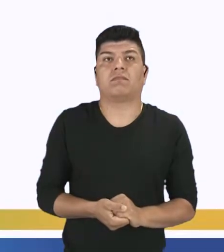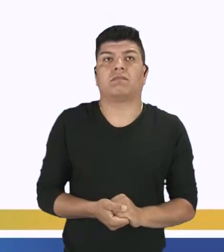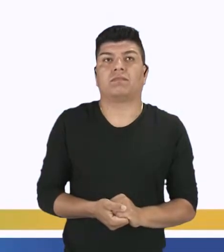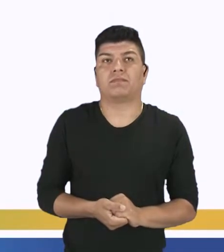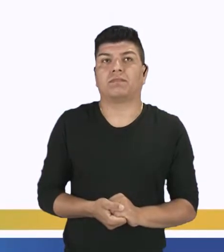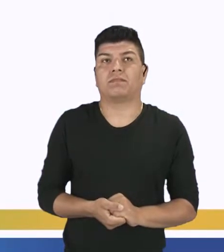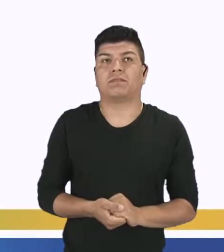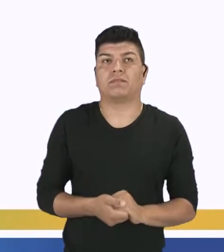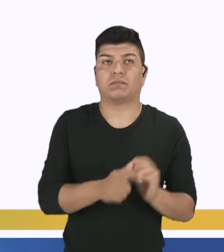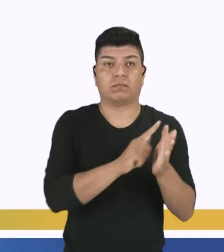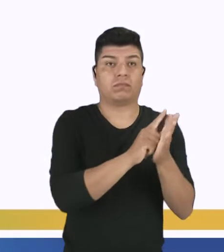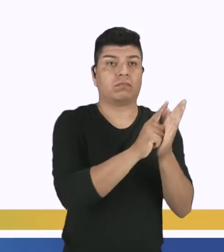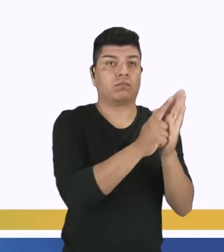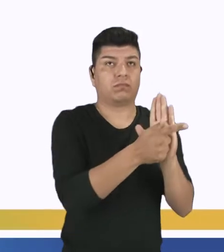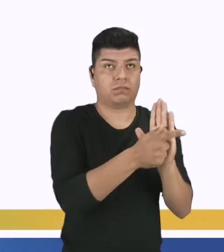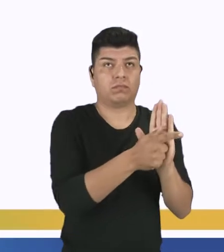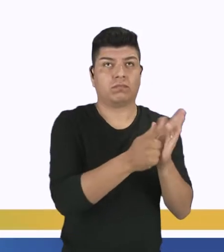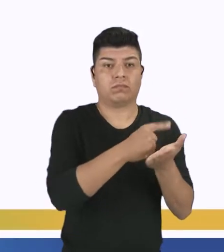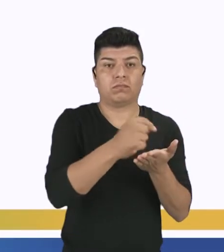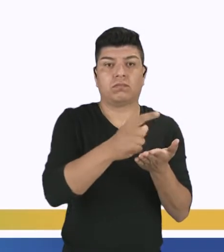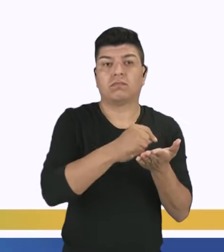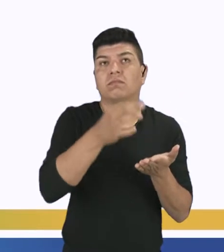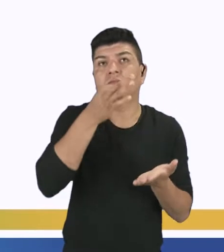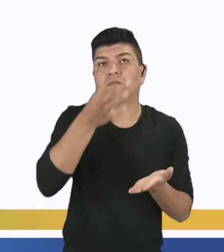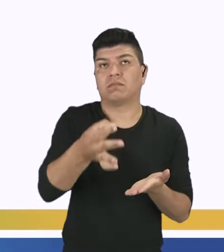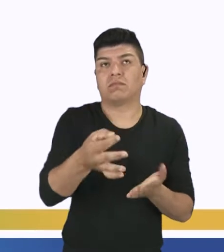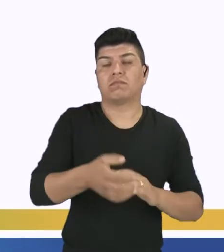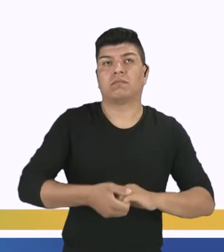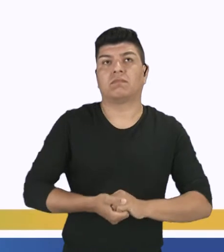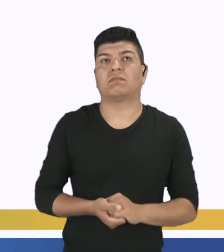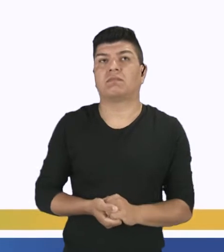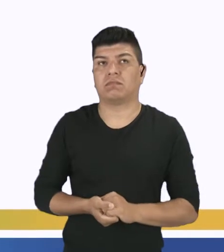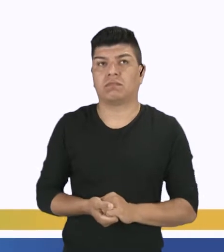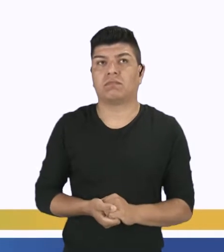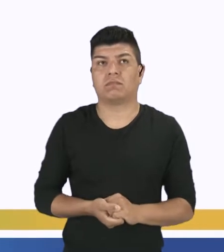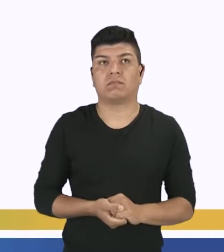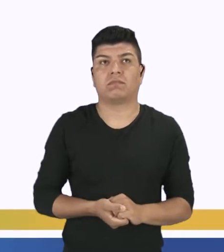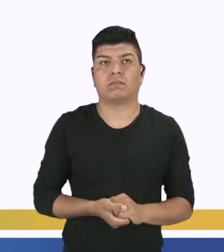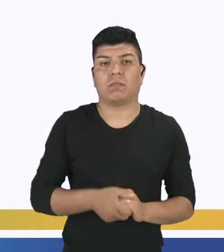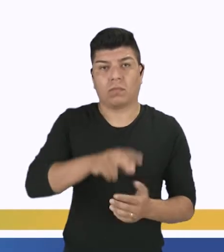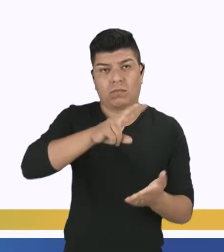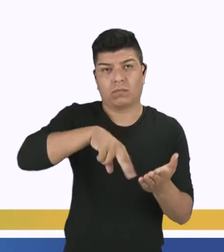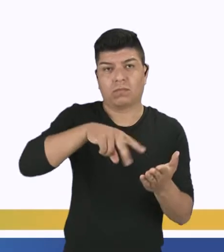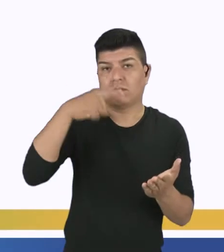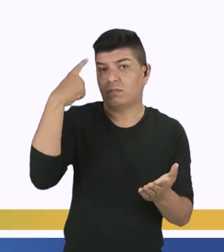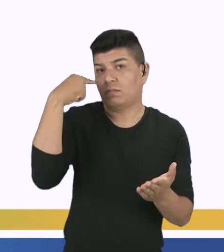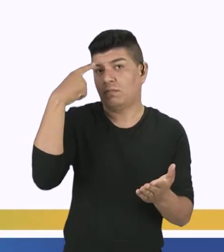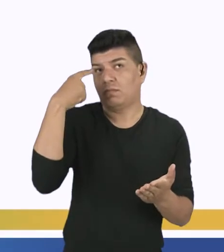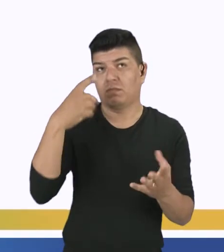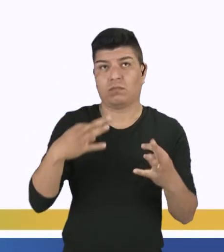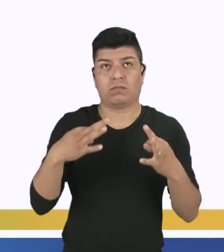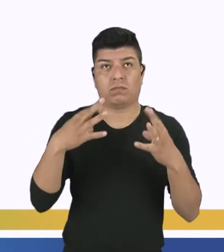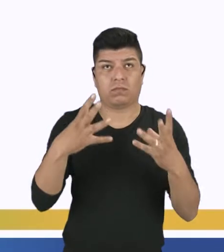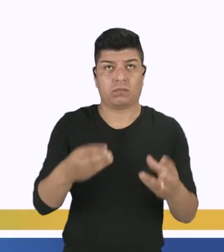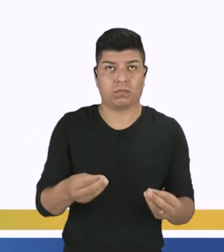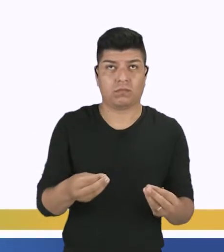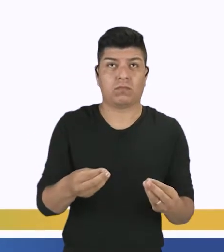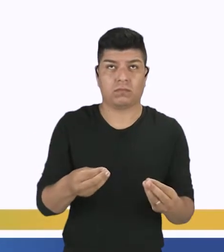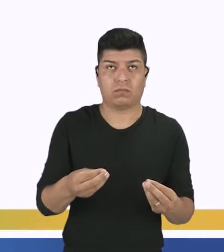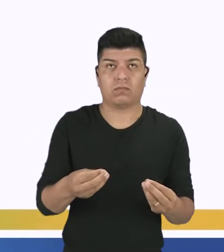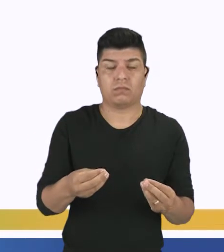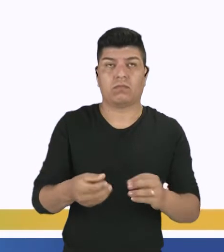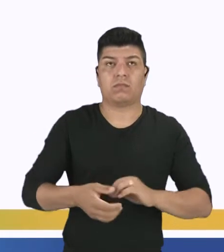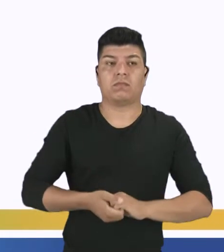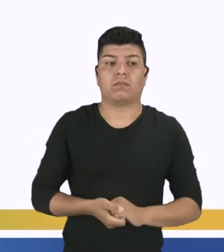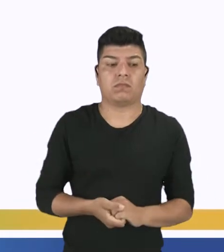Género del artículo de opinión. Existen ciertas controversias a la hora de